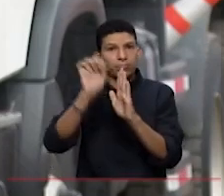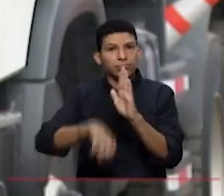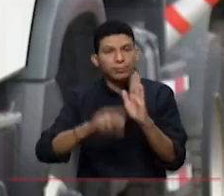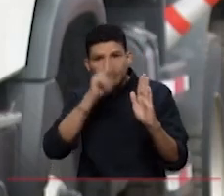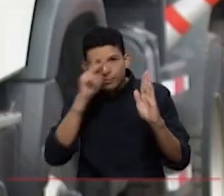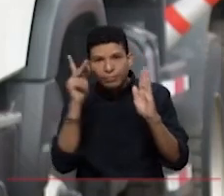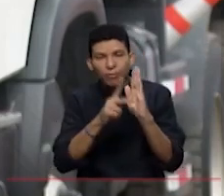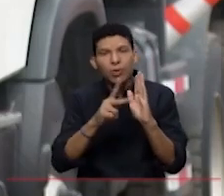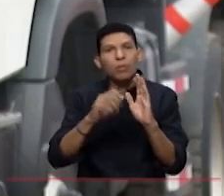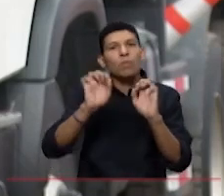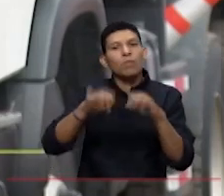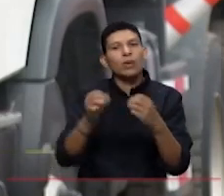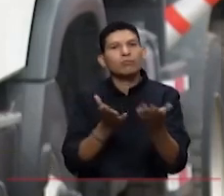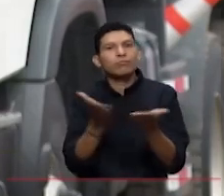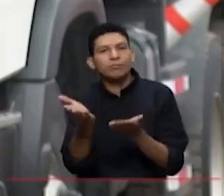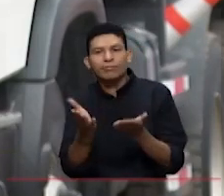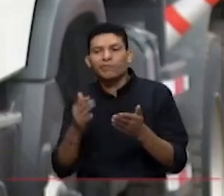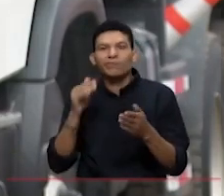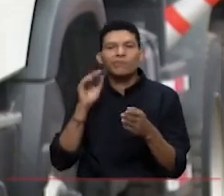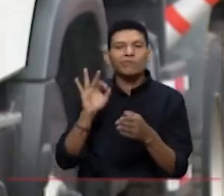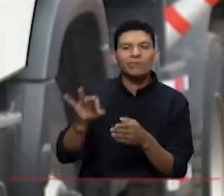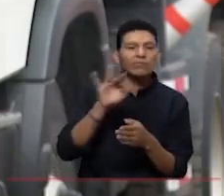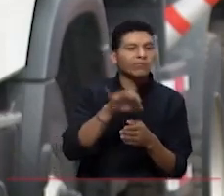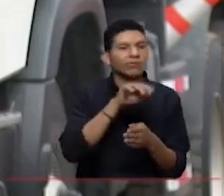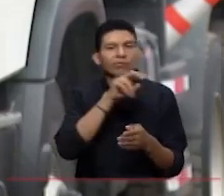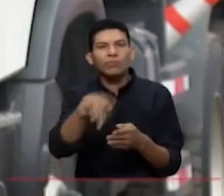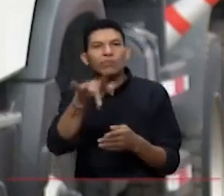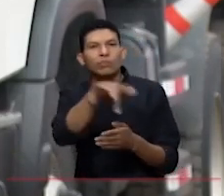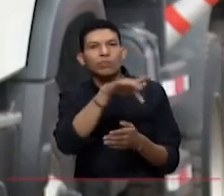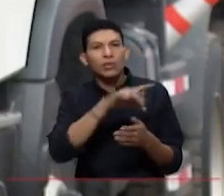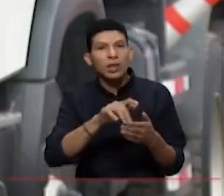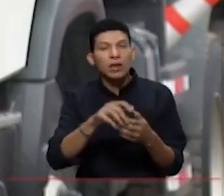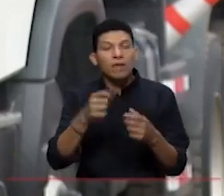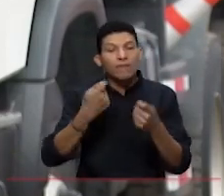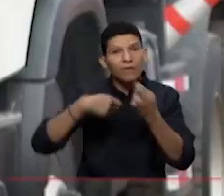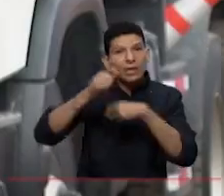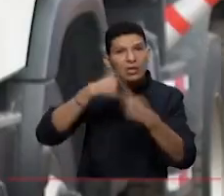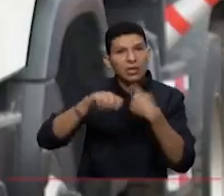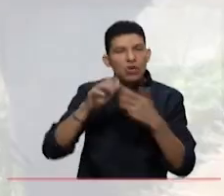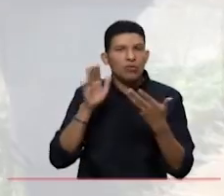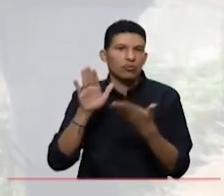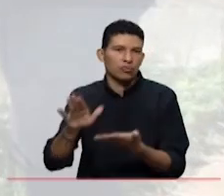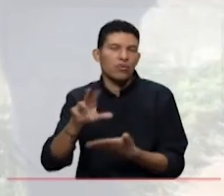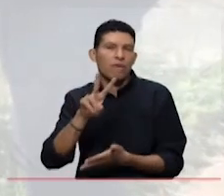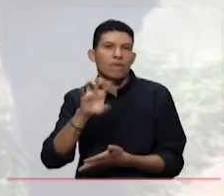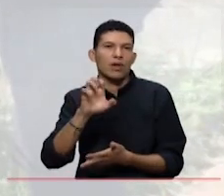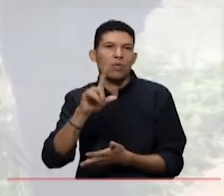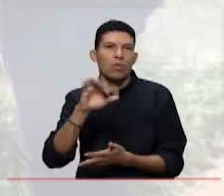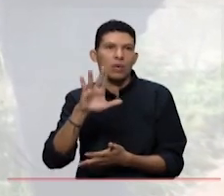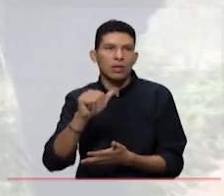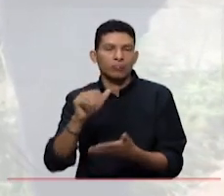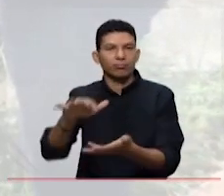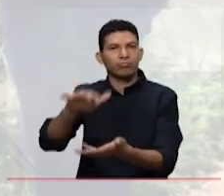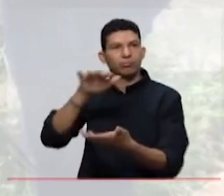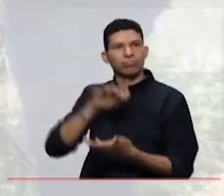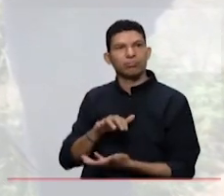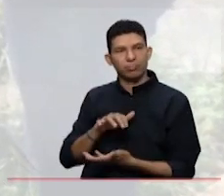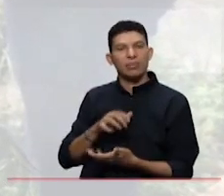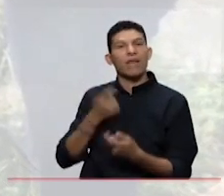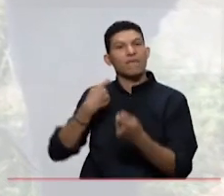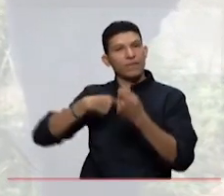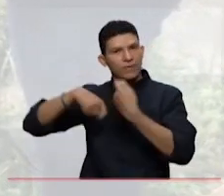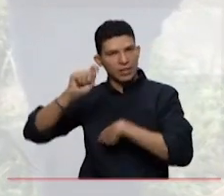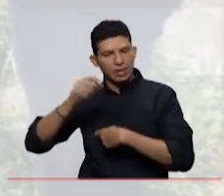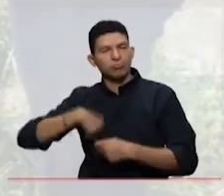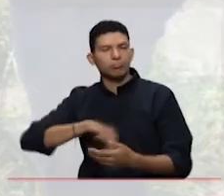establezcan un esquema de prestación de rutas selectivas y ese material lo comercialicen a través de Veolia, es decir, ellos nos lo entregan, nos lo